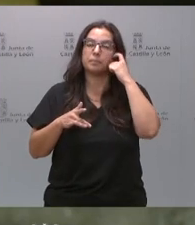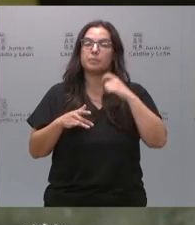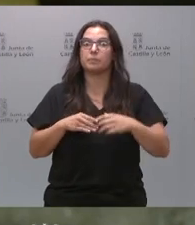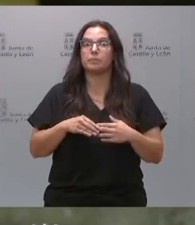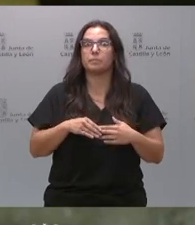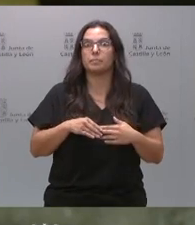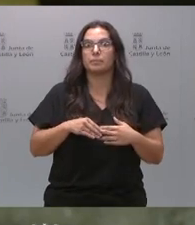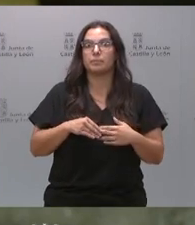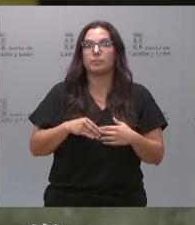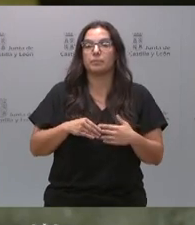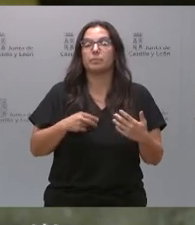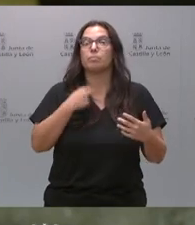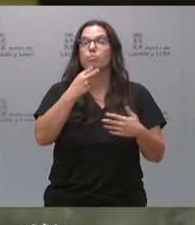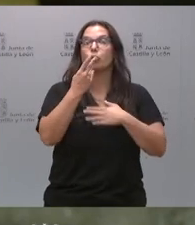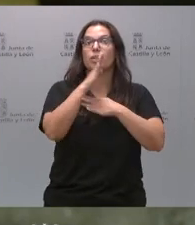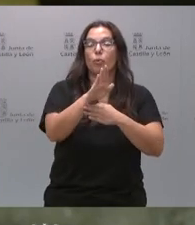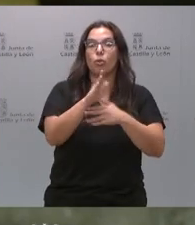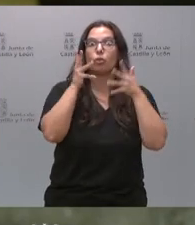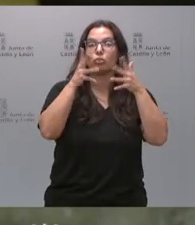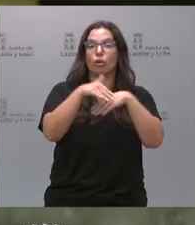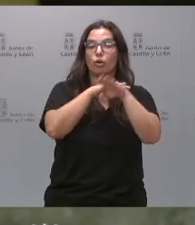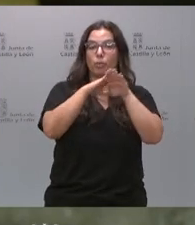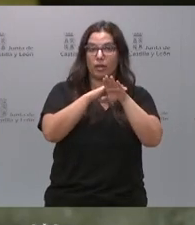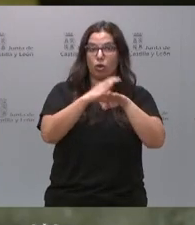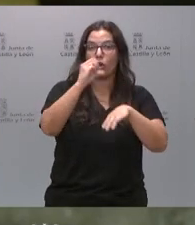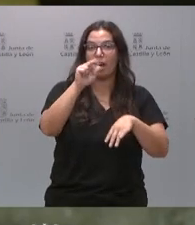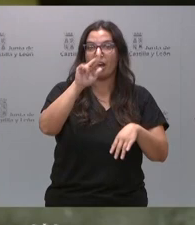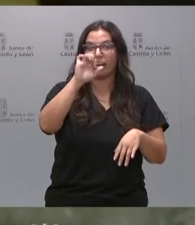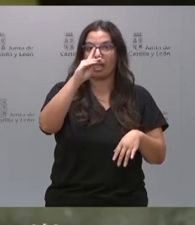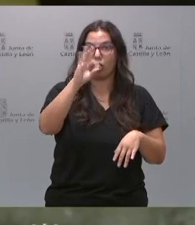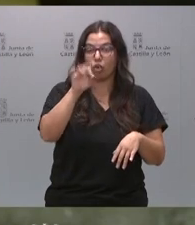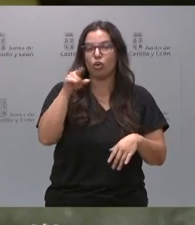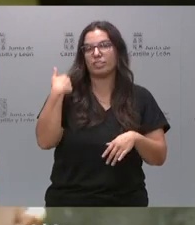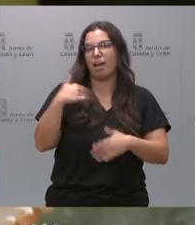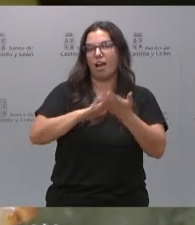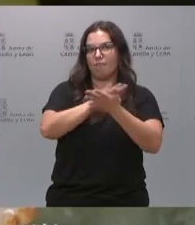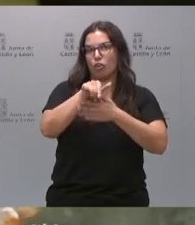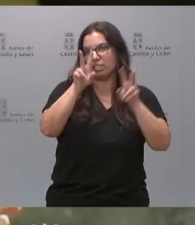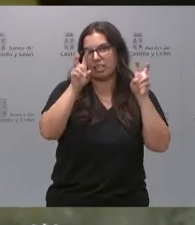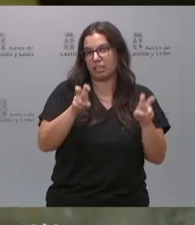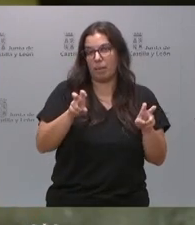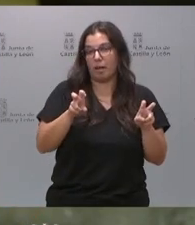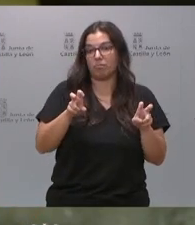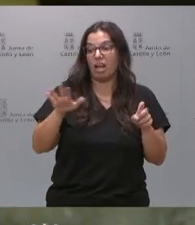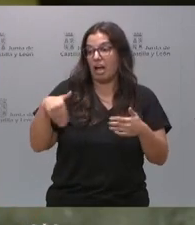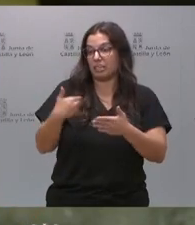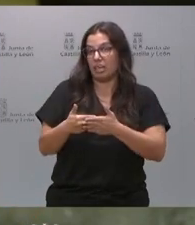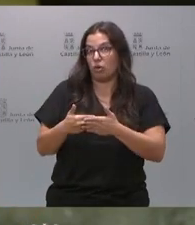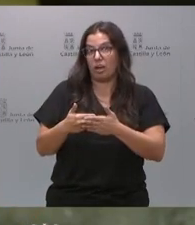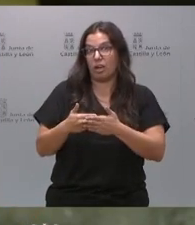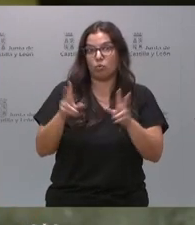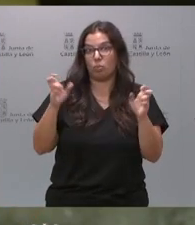su condición de portavoz del Consejo de Gobierno, Carlos Fernández Carriedo, de hablar sobre este asunto, y no ha habido novedades del jueves.